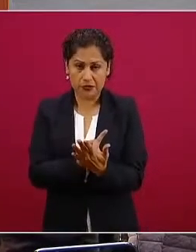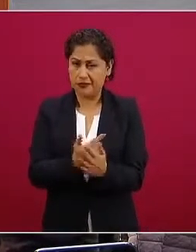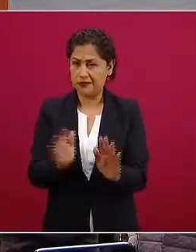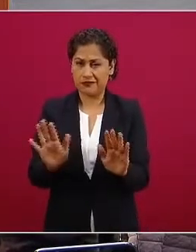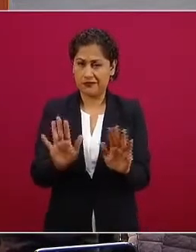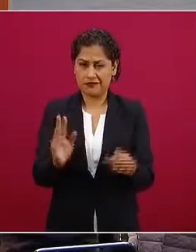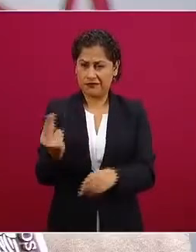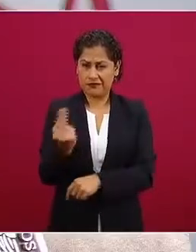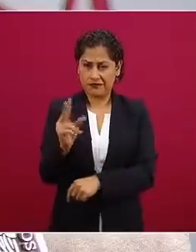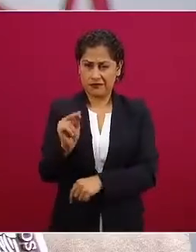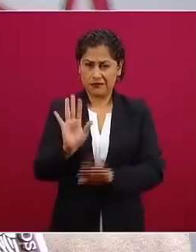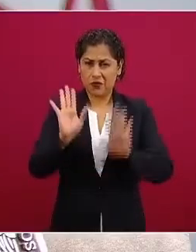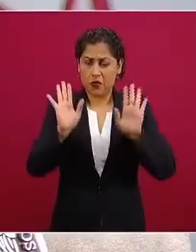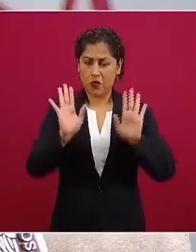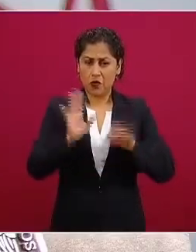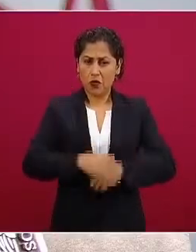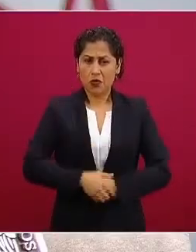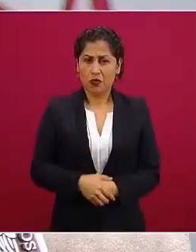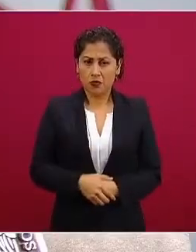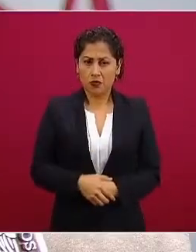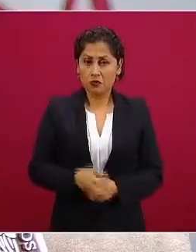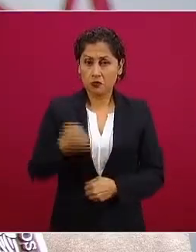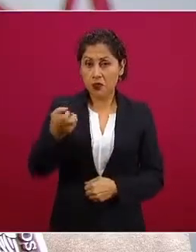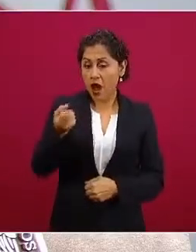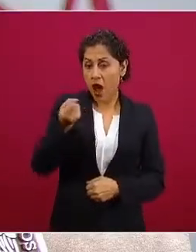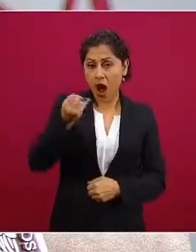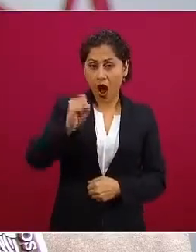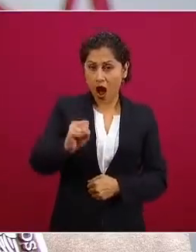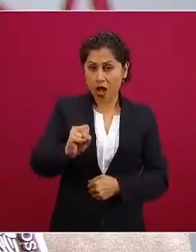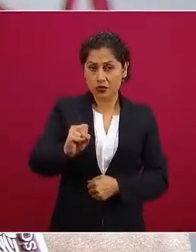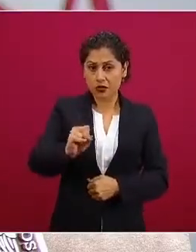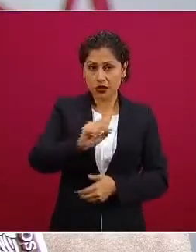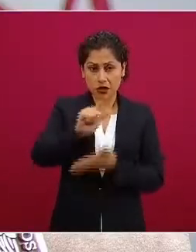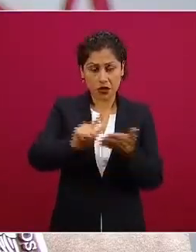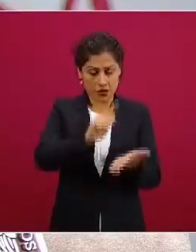no solo es un asunto legal es un asunto